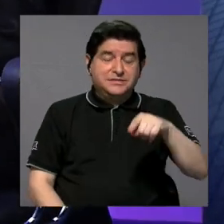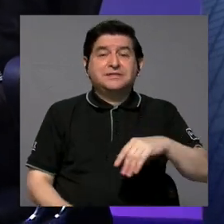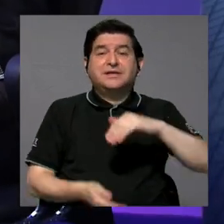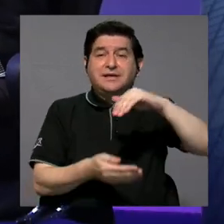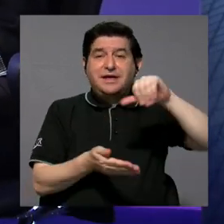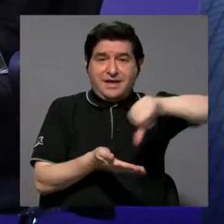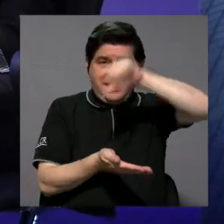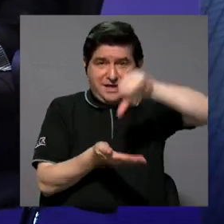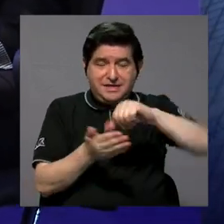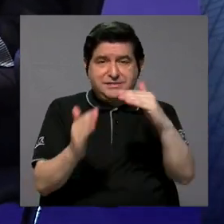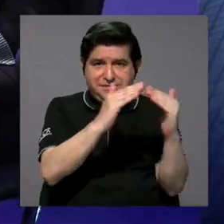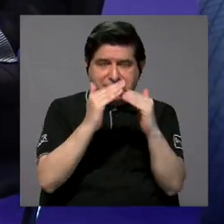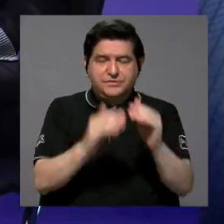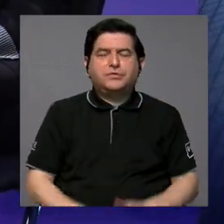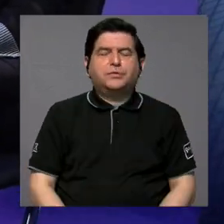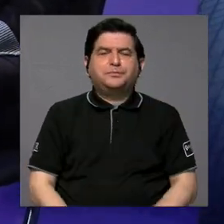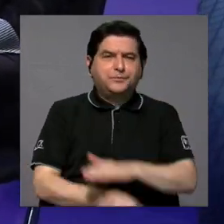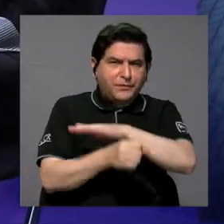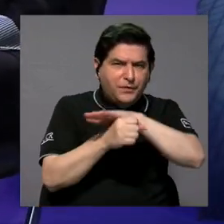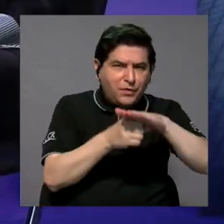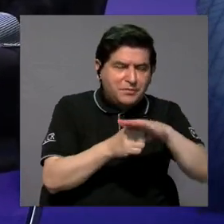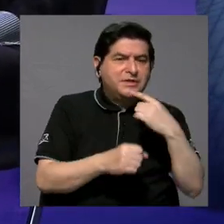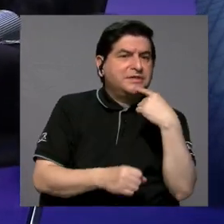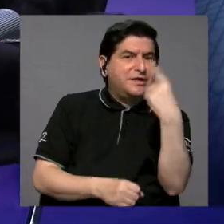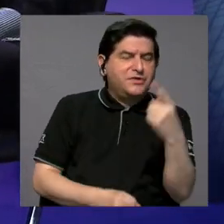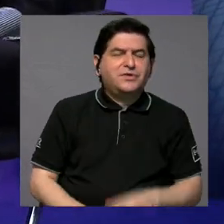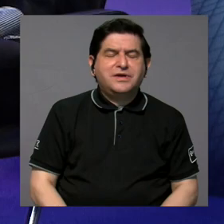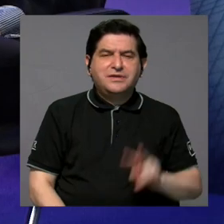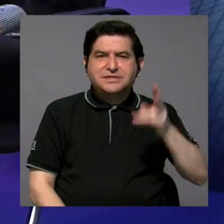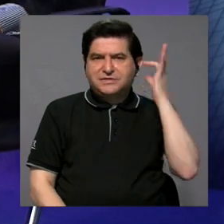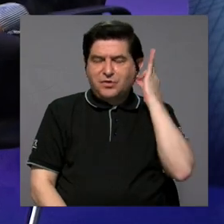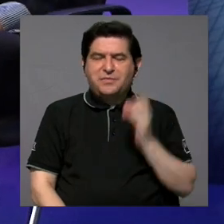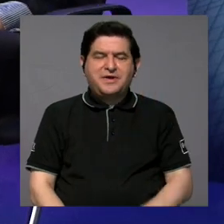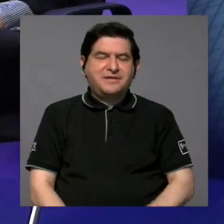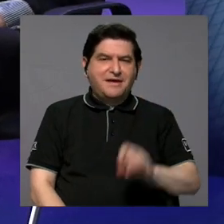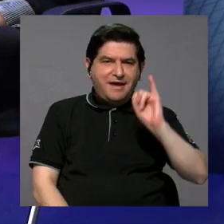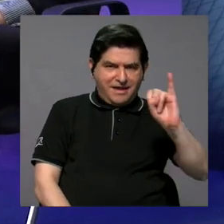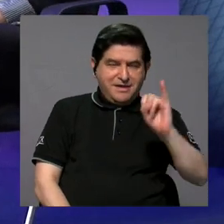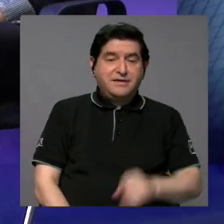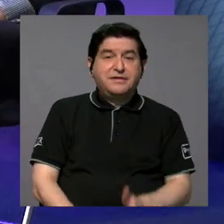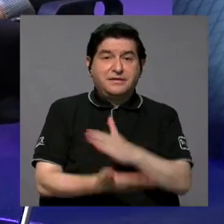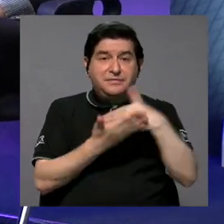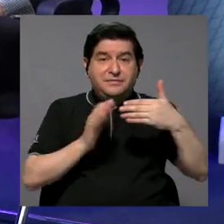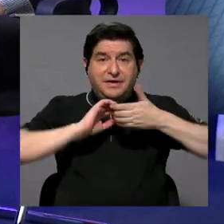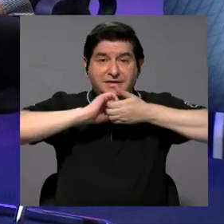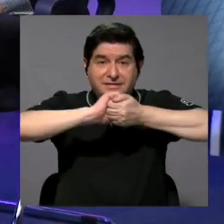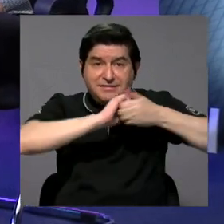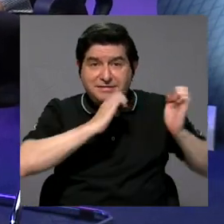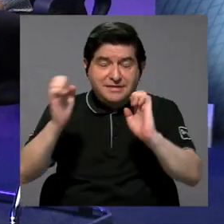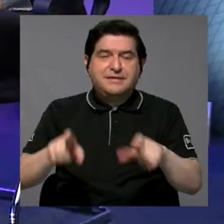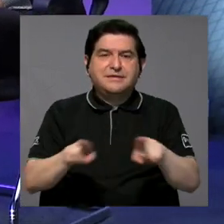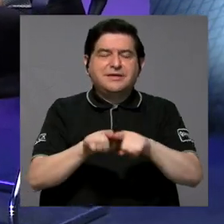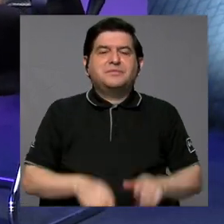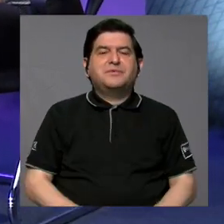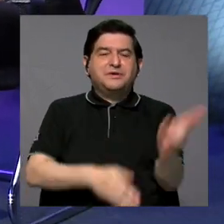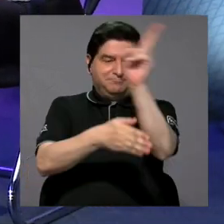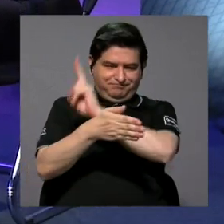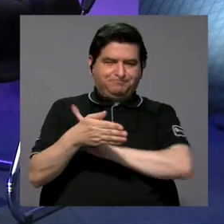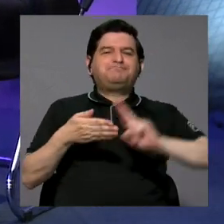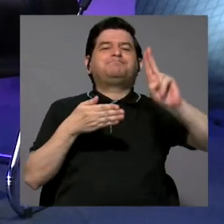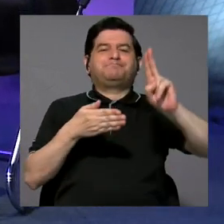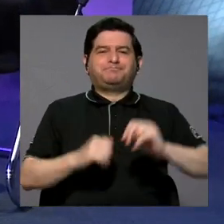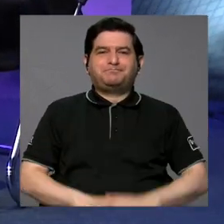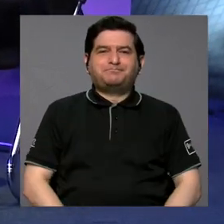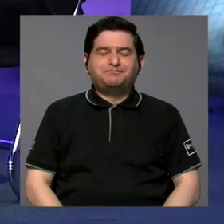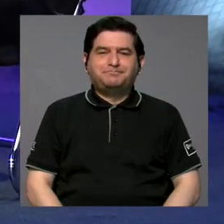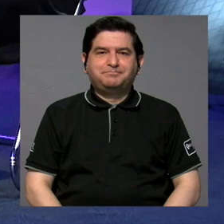cívico. Complementando lo que dice mi compañera Ingrid, parte de los aliados estratégicos son también las casas de enseñanza superior, las